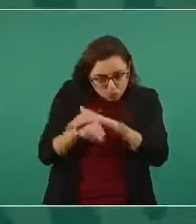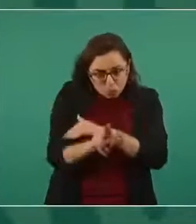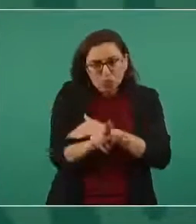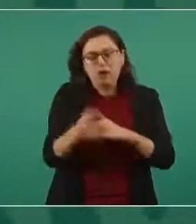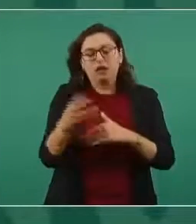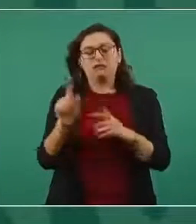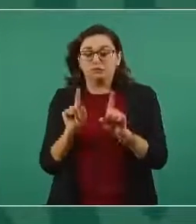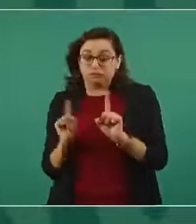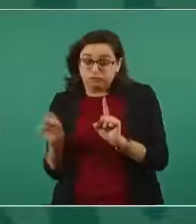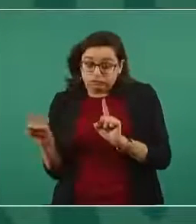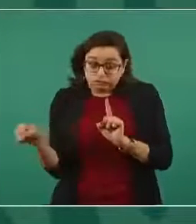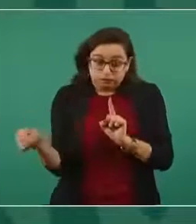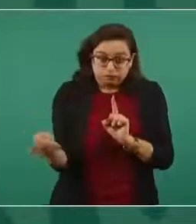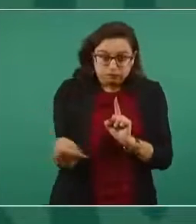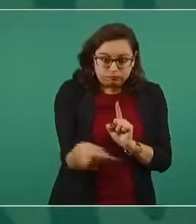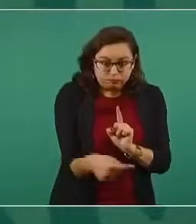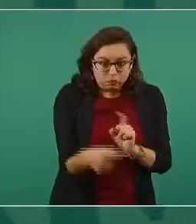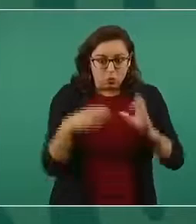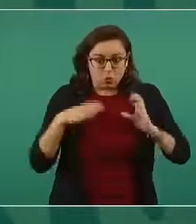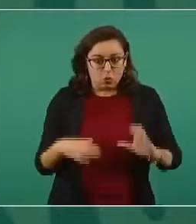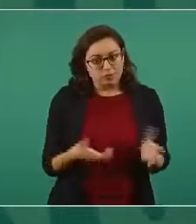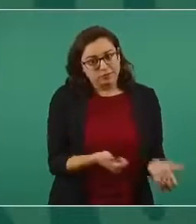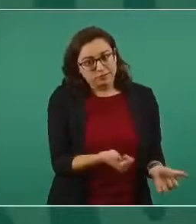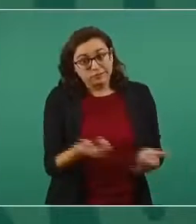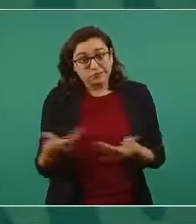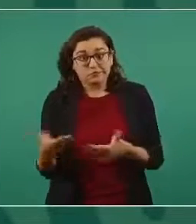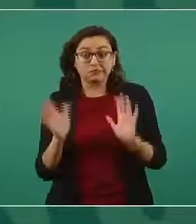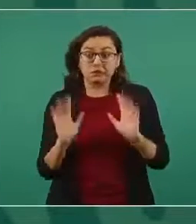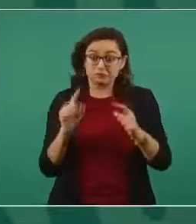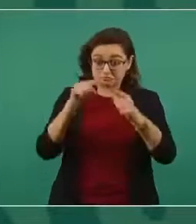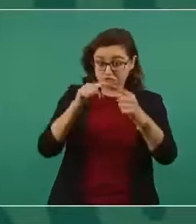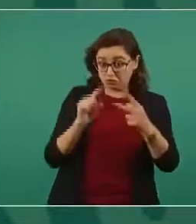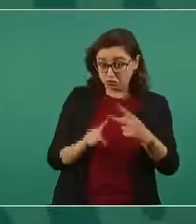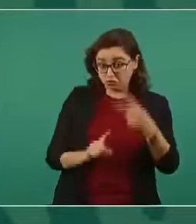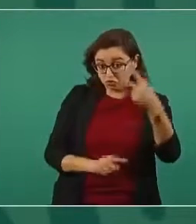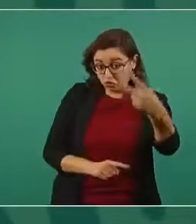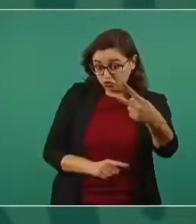entonces teníamos esas opciones